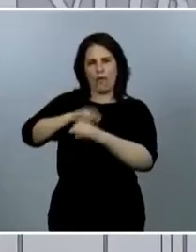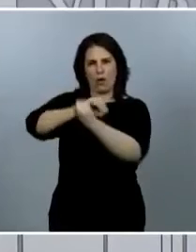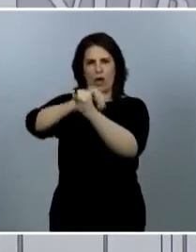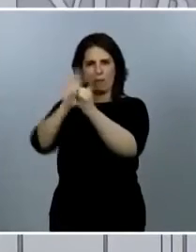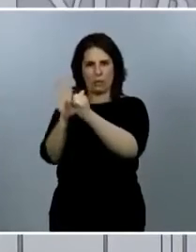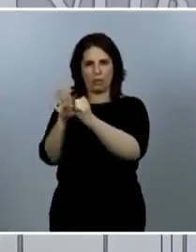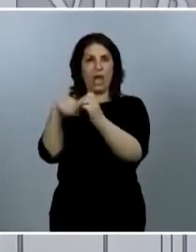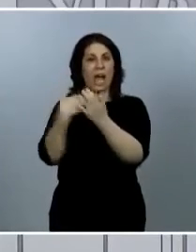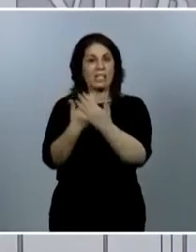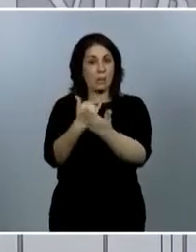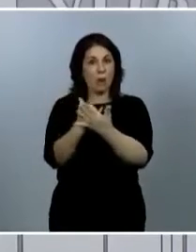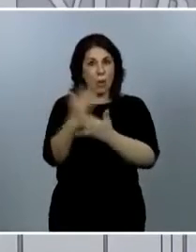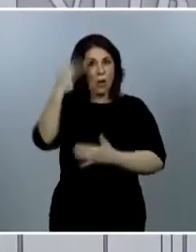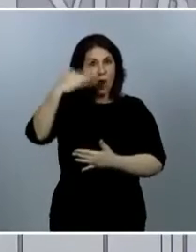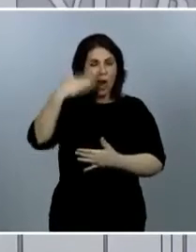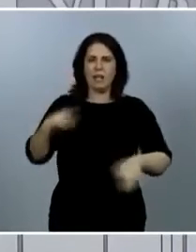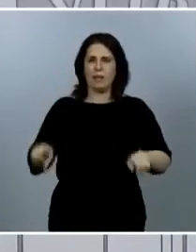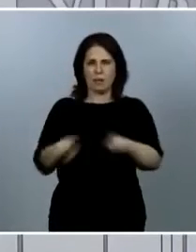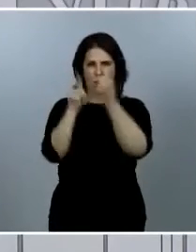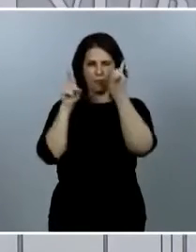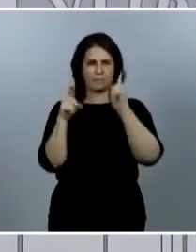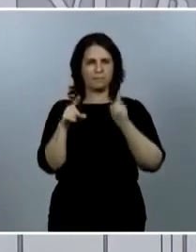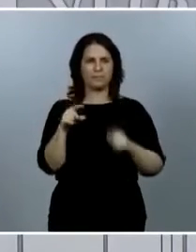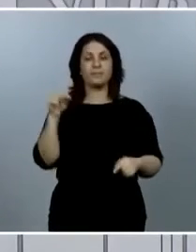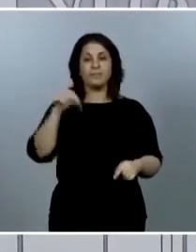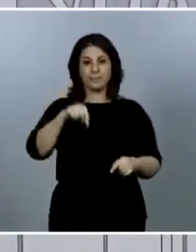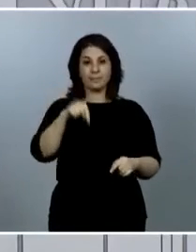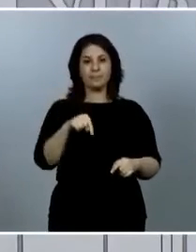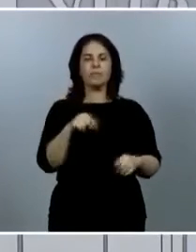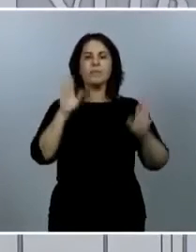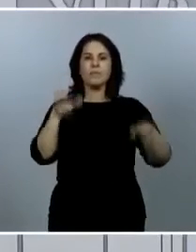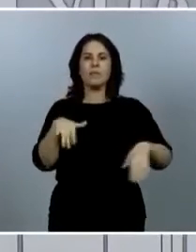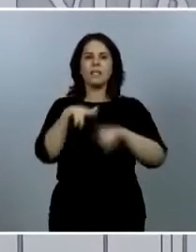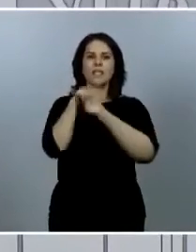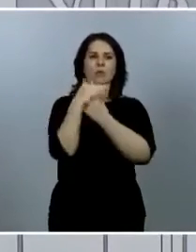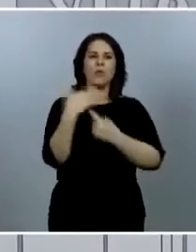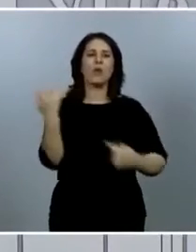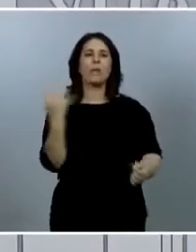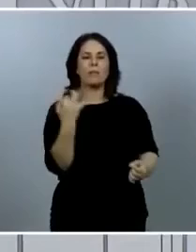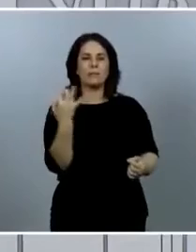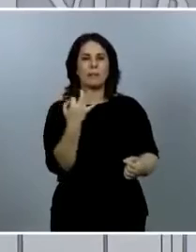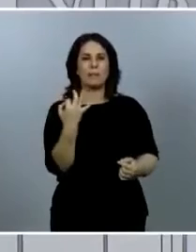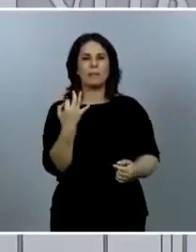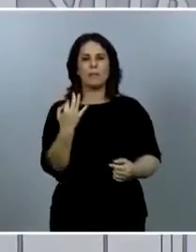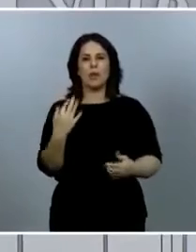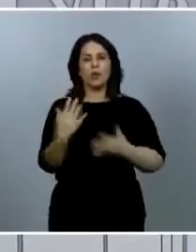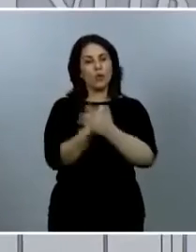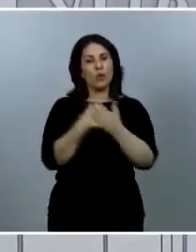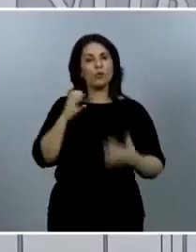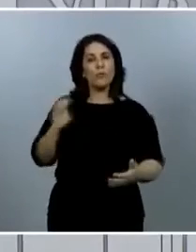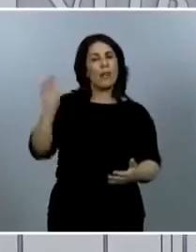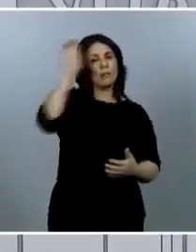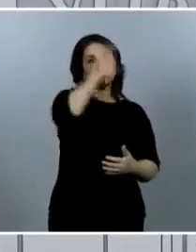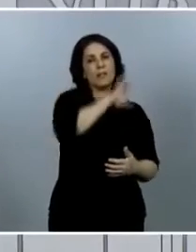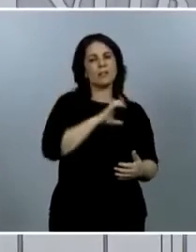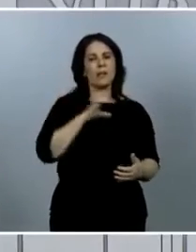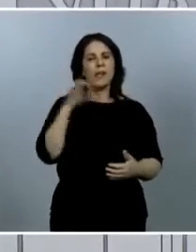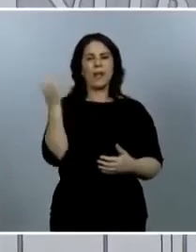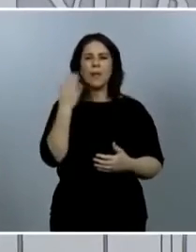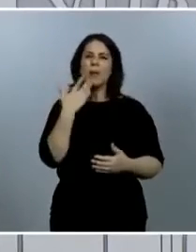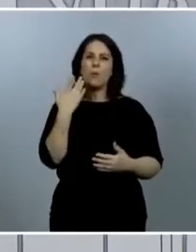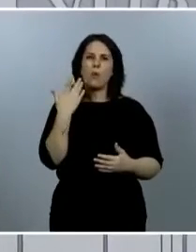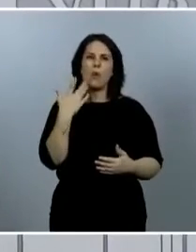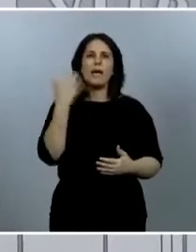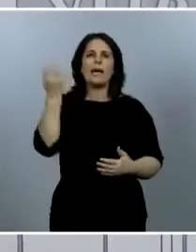de laboratorio. Esto nos pone en una situación en la que todos los países vamos a tener que hacer correcciones de los datos en un momento